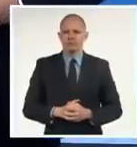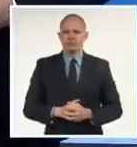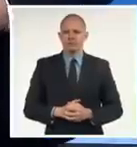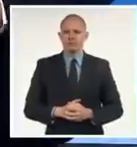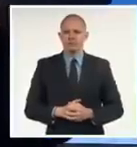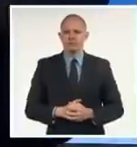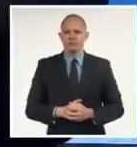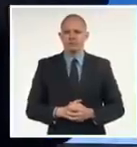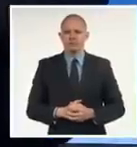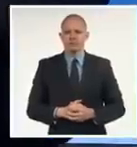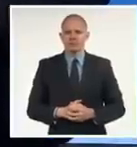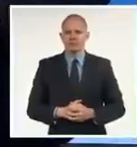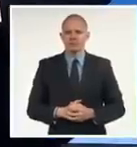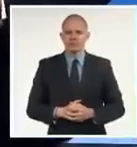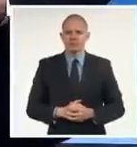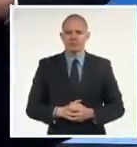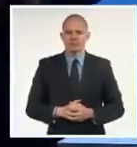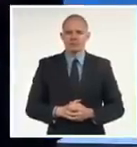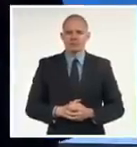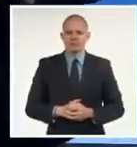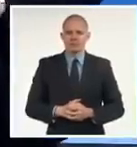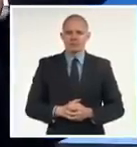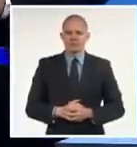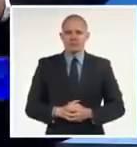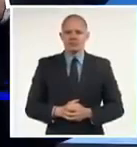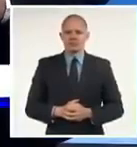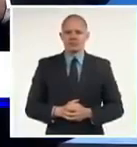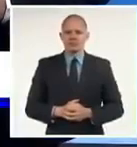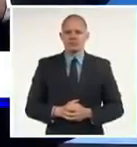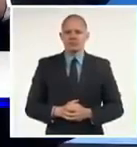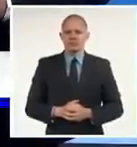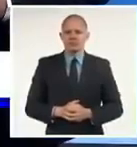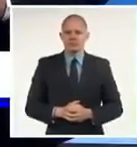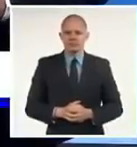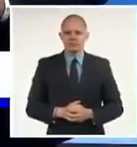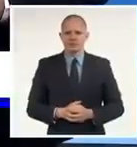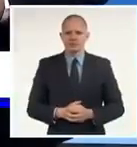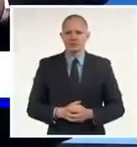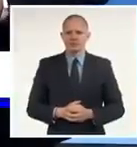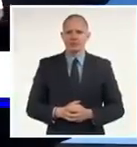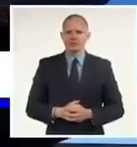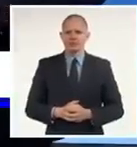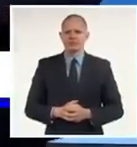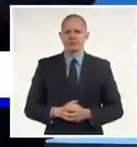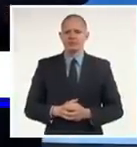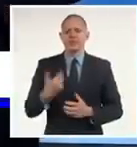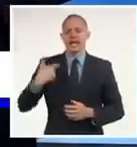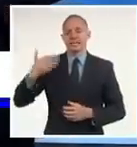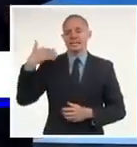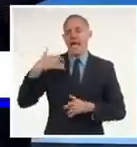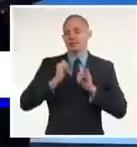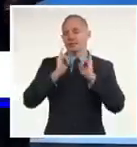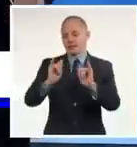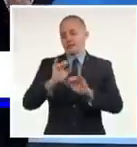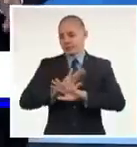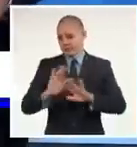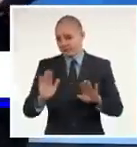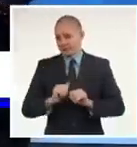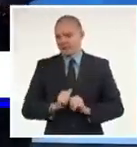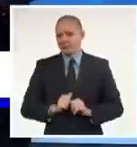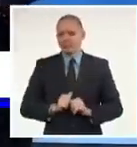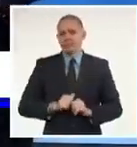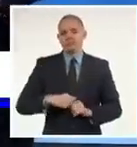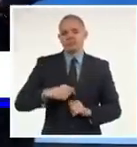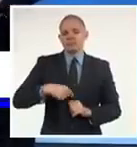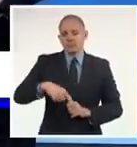Sí, gracias. Buenas noches. En efecto, como se ha informado por la superintendencia del Banco Central de Cuba, en los próximos